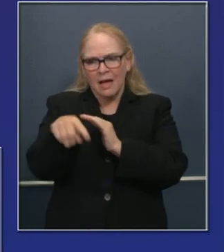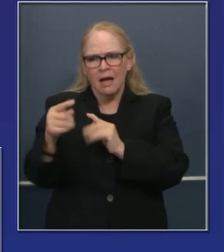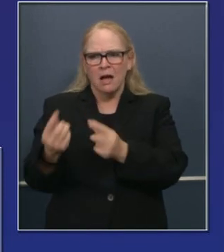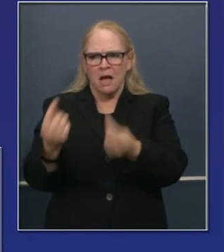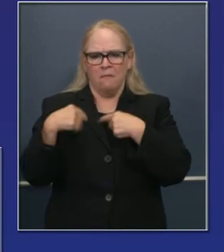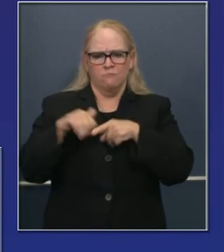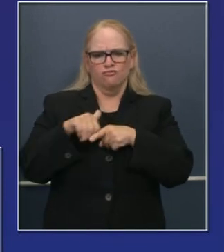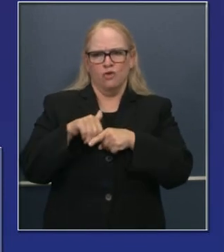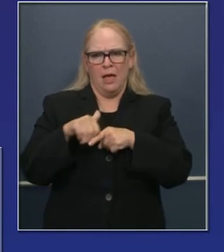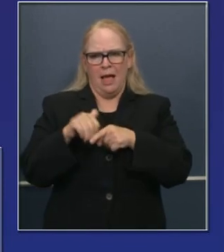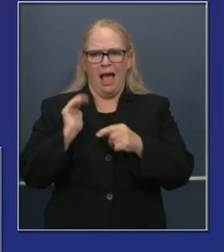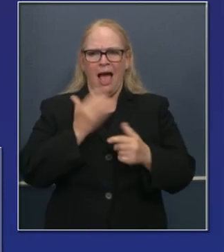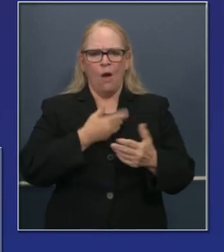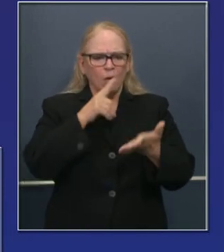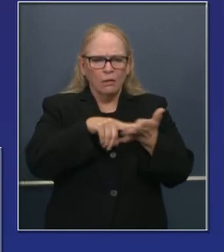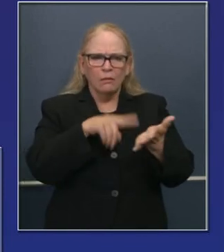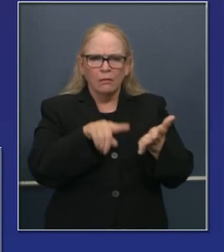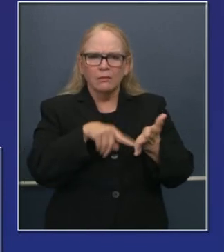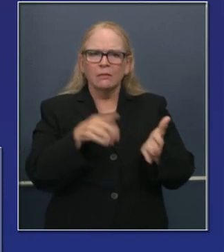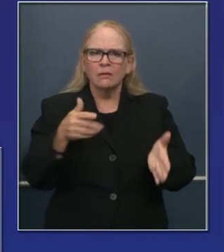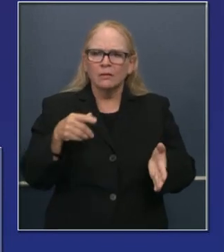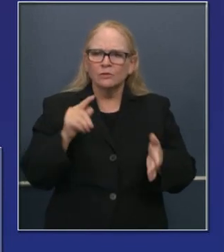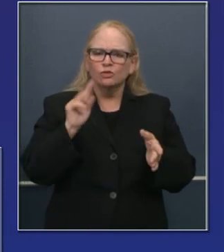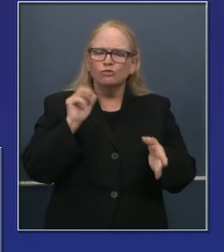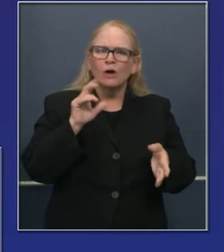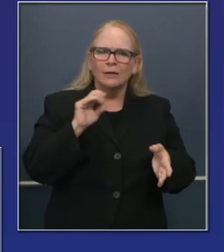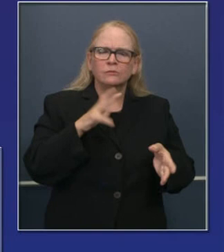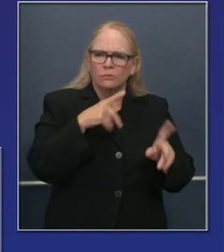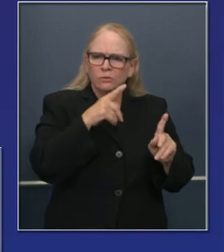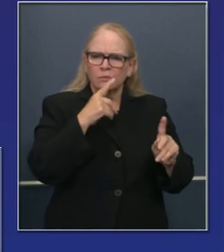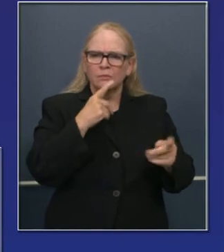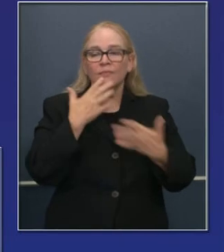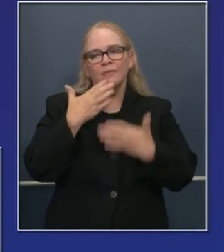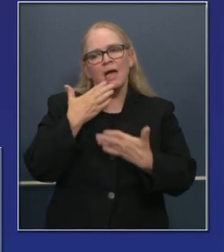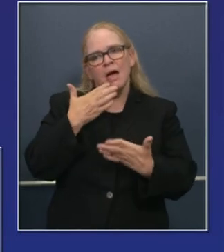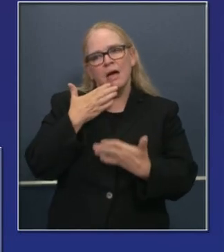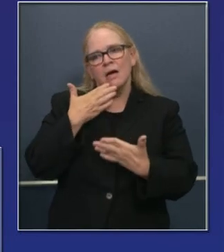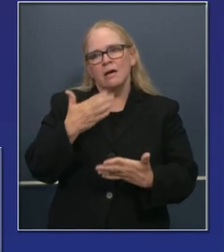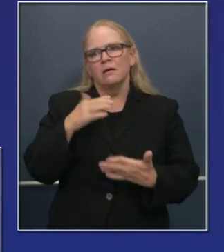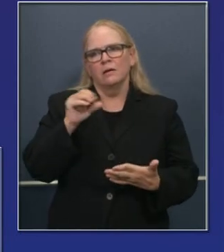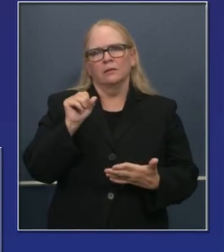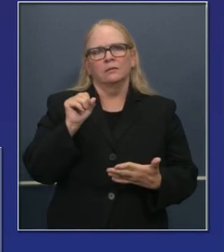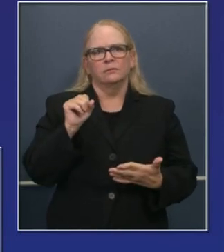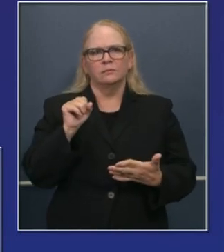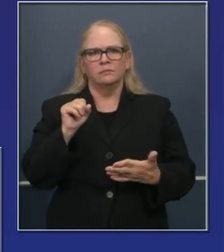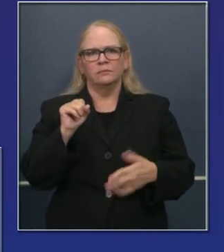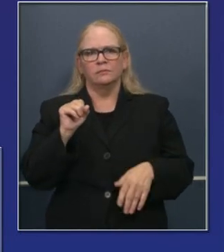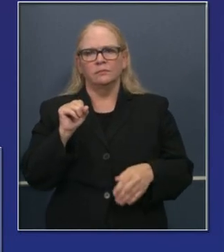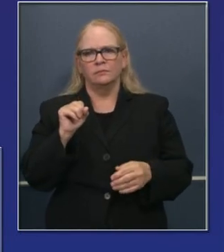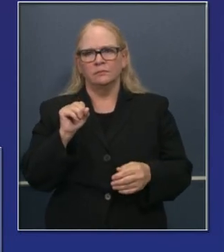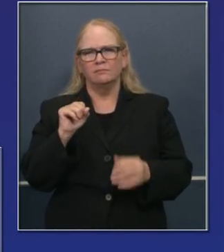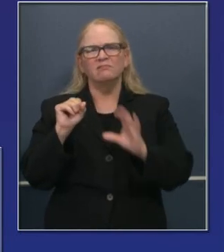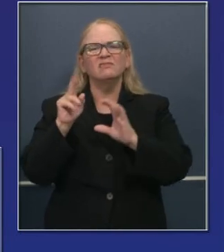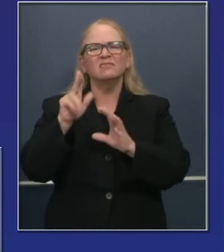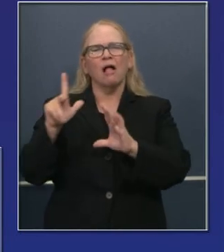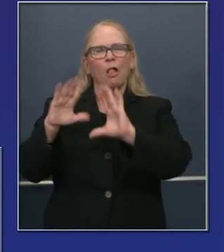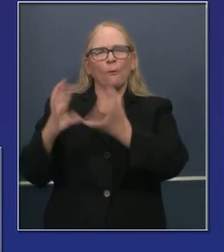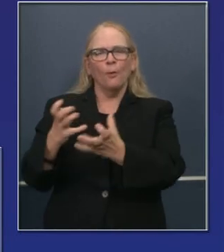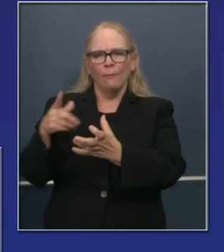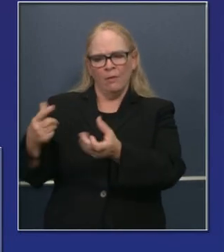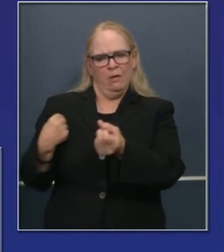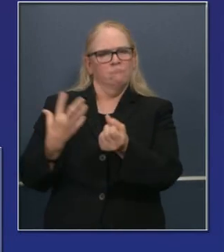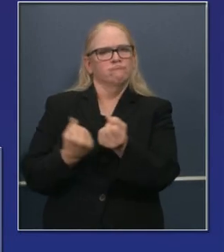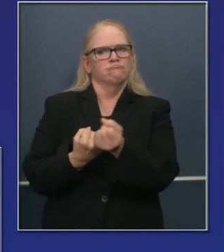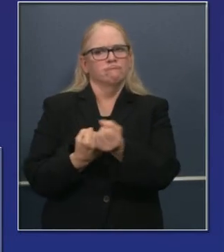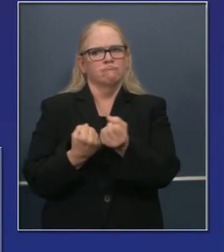capacitar a los rastreadores. Quiero dar gracias a la Fundación Skull, por ejemplo, proporcionó 700 mil dólares para